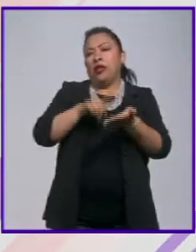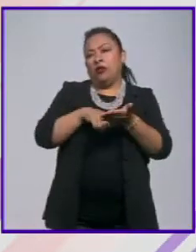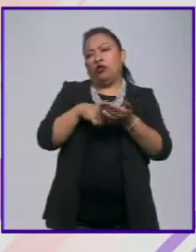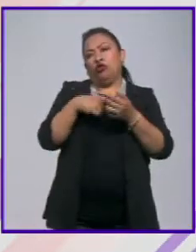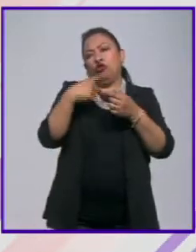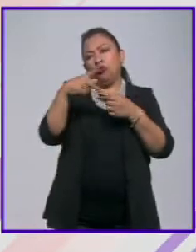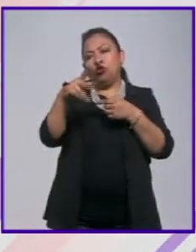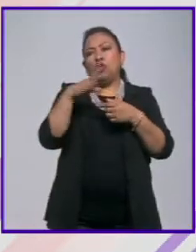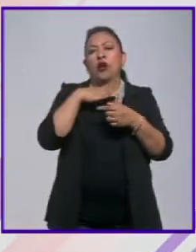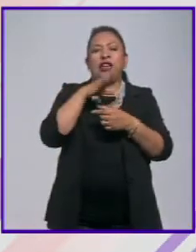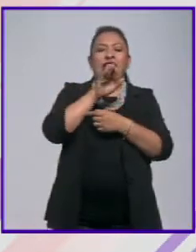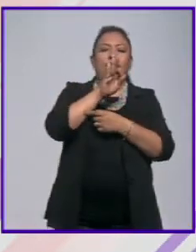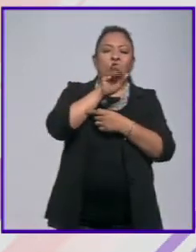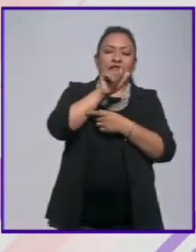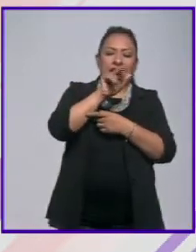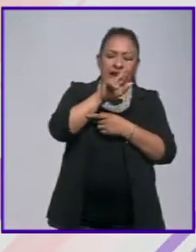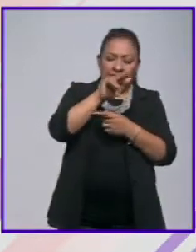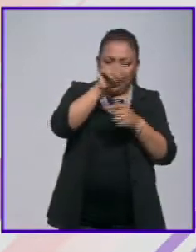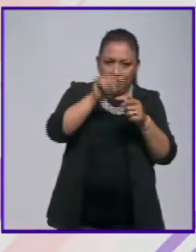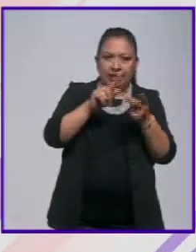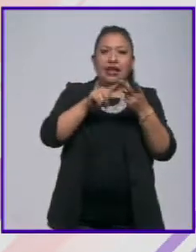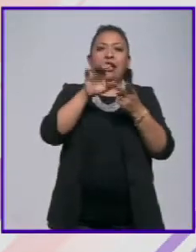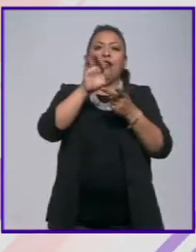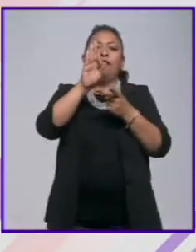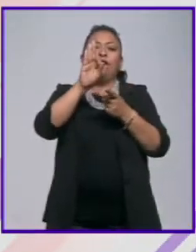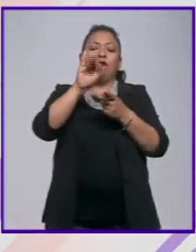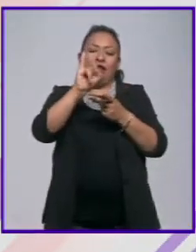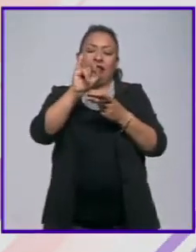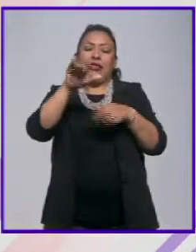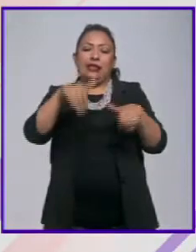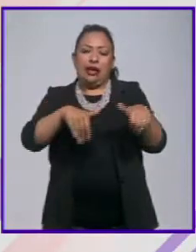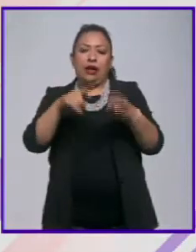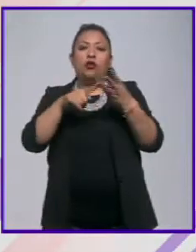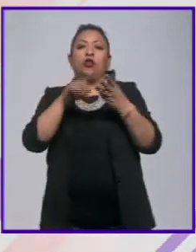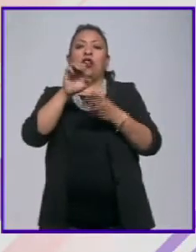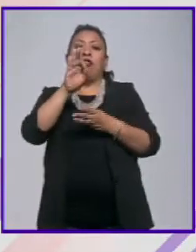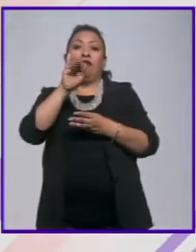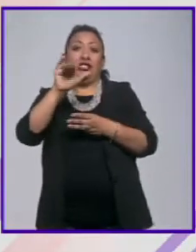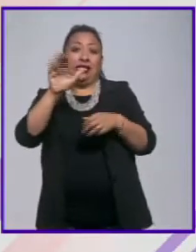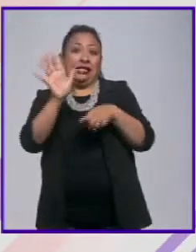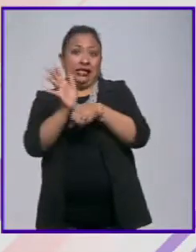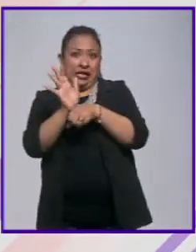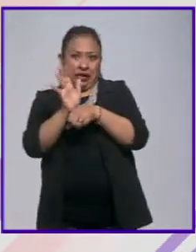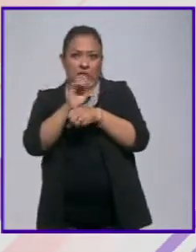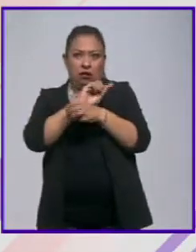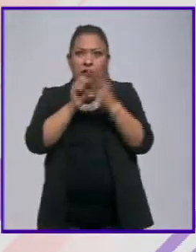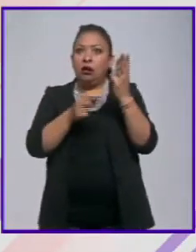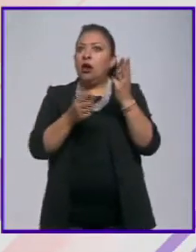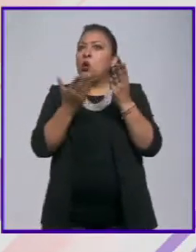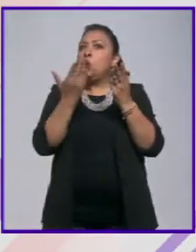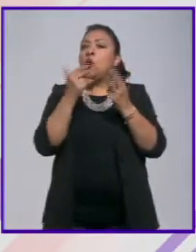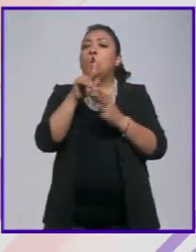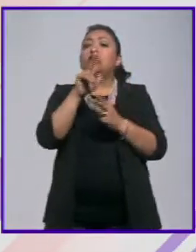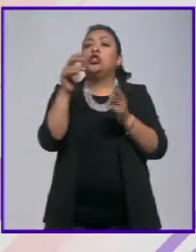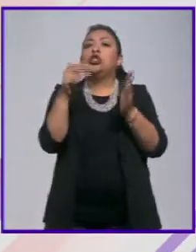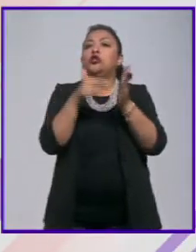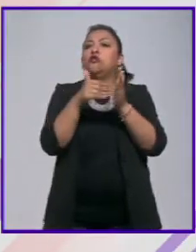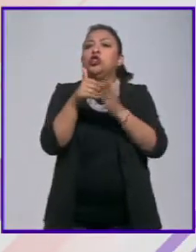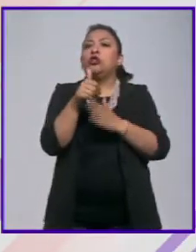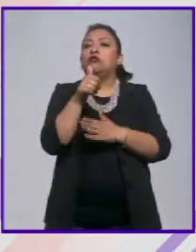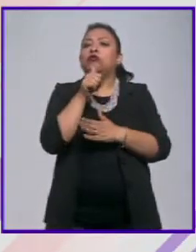se entre el EFIARTES el EFITEATRO y el EFICINE no llega a los 800 millones